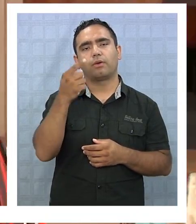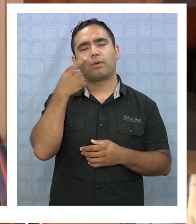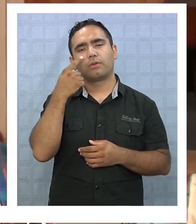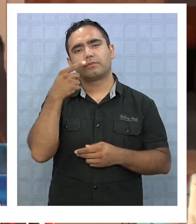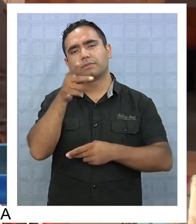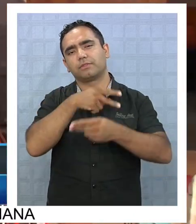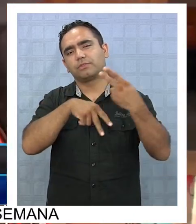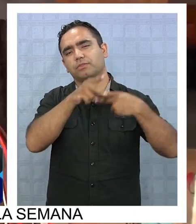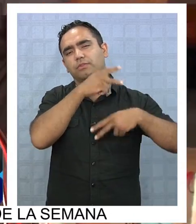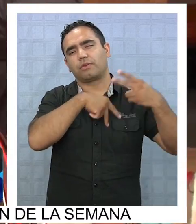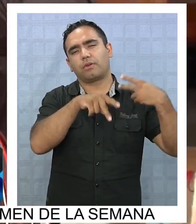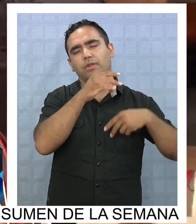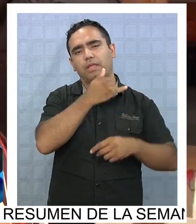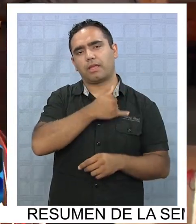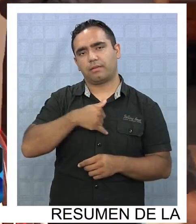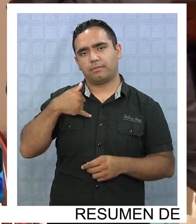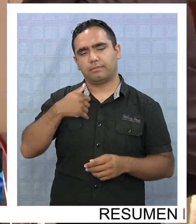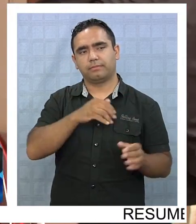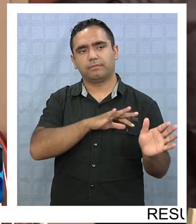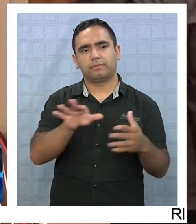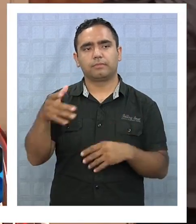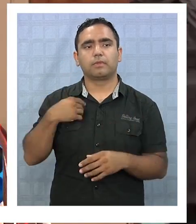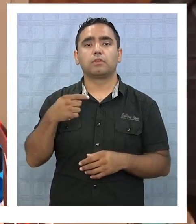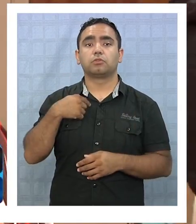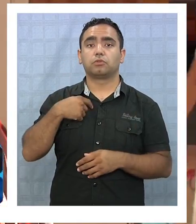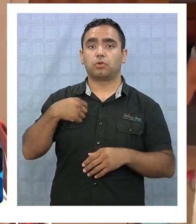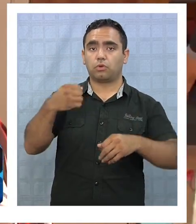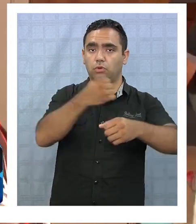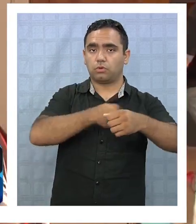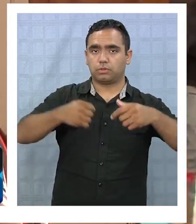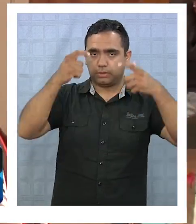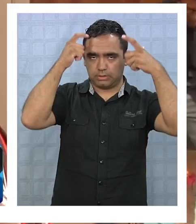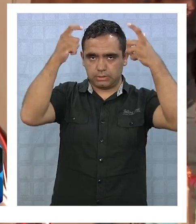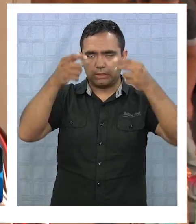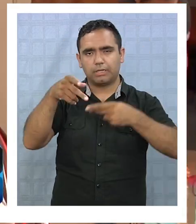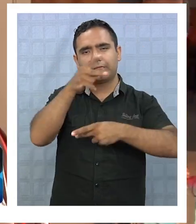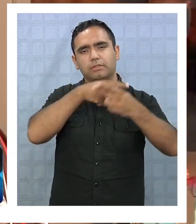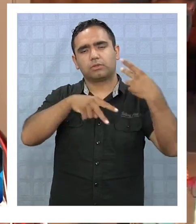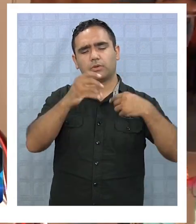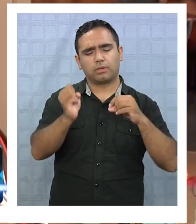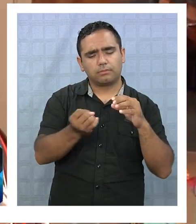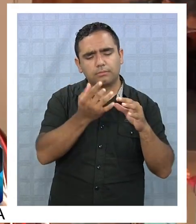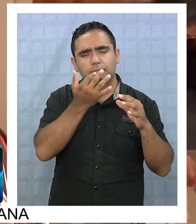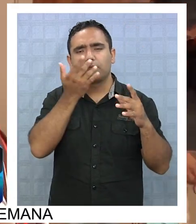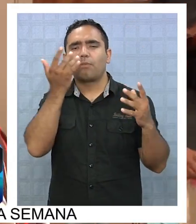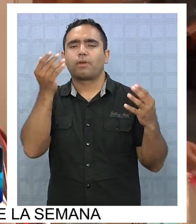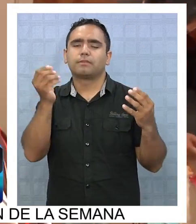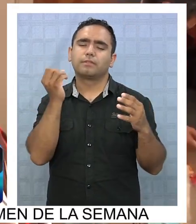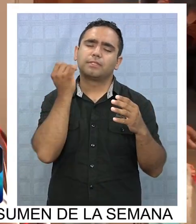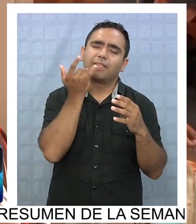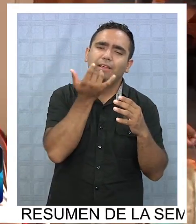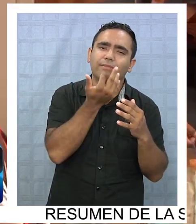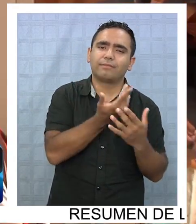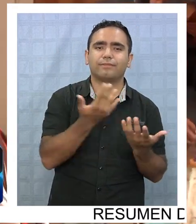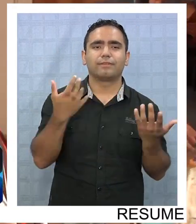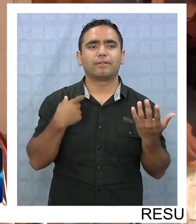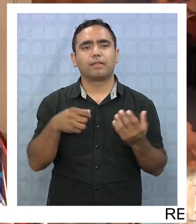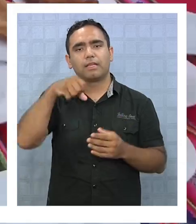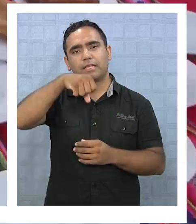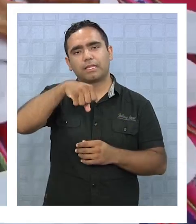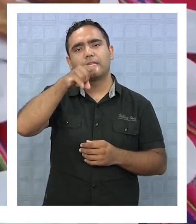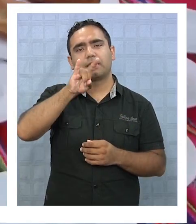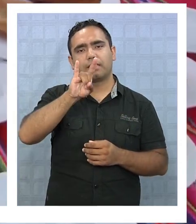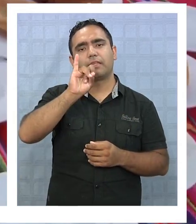Hoy en día lo hacemos de diferentes formas. Yo como cocinera tradicional rescato la historia, el aroma, el sabor que tiene cada producto elaborado con